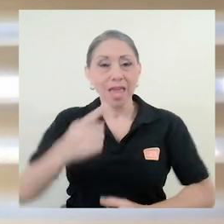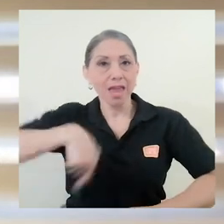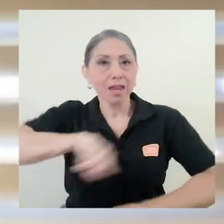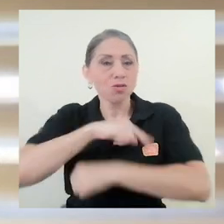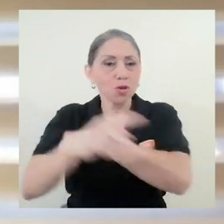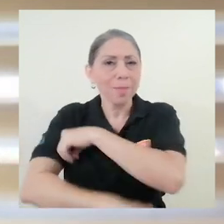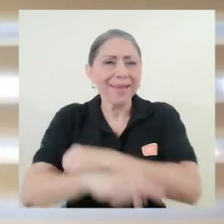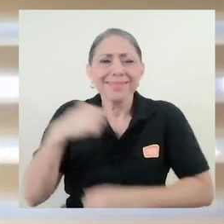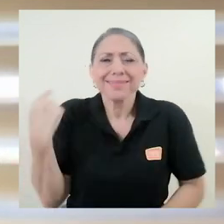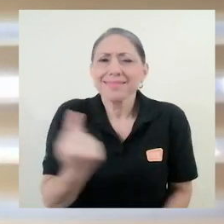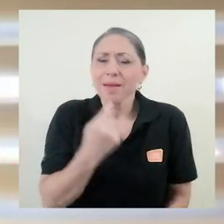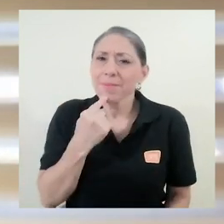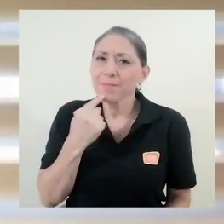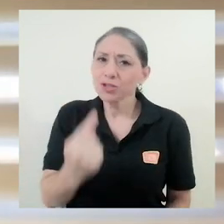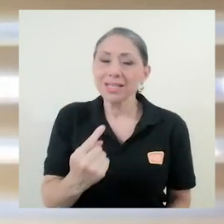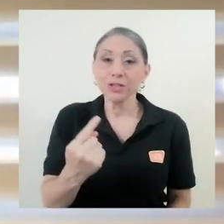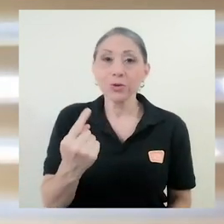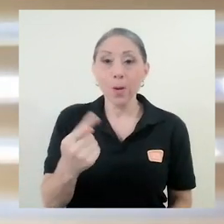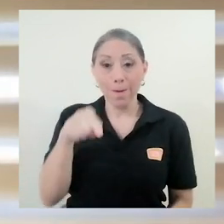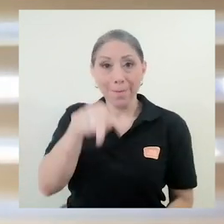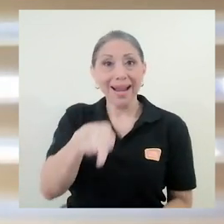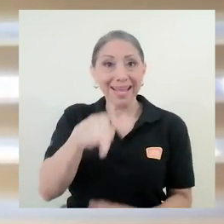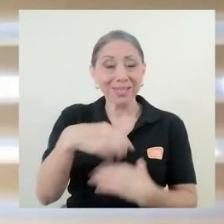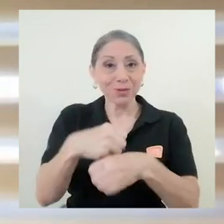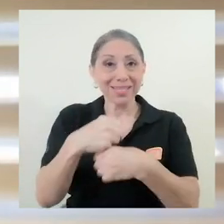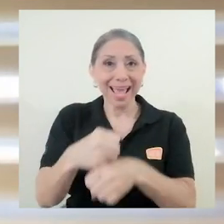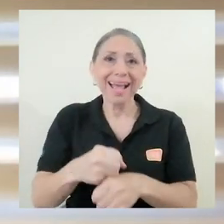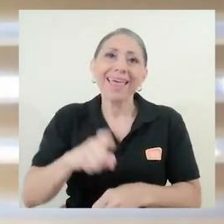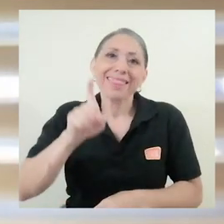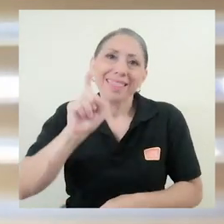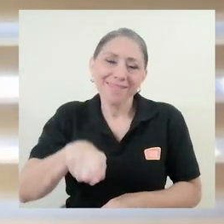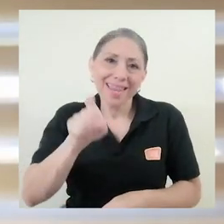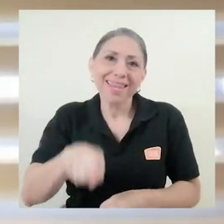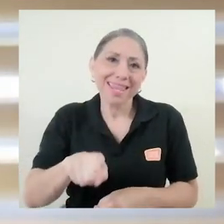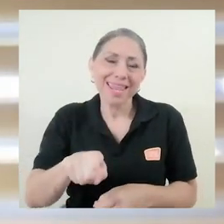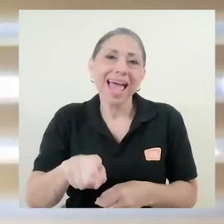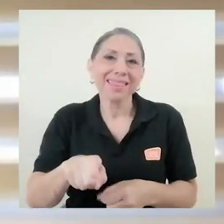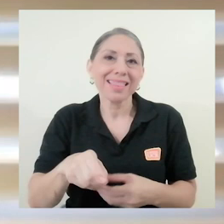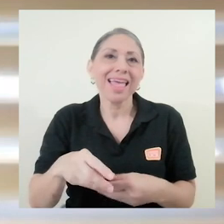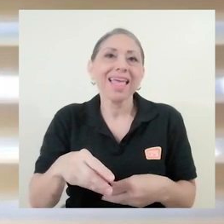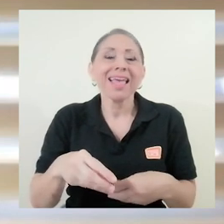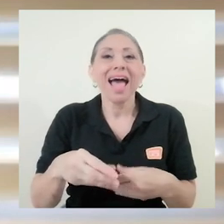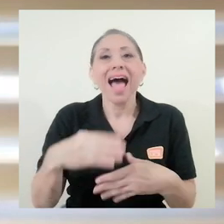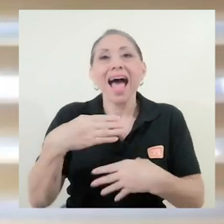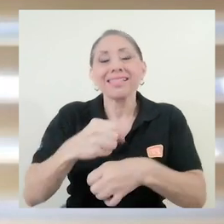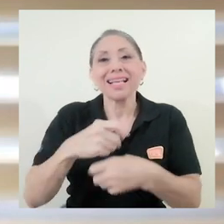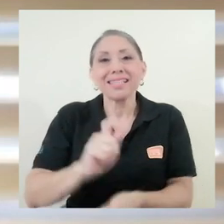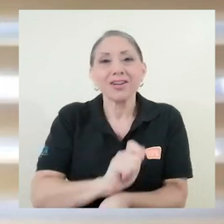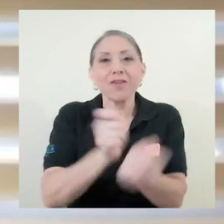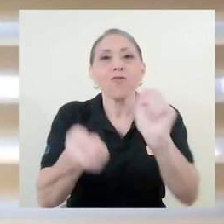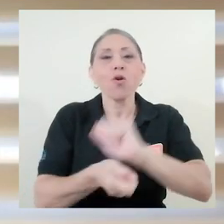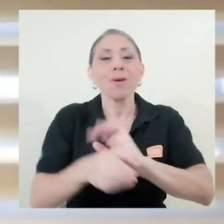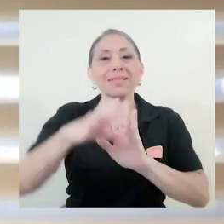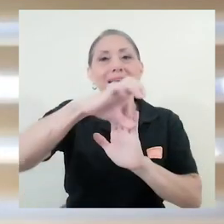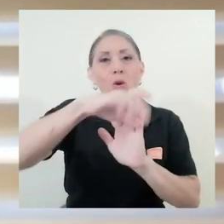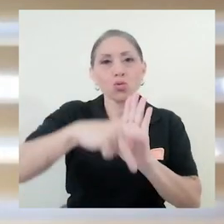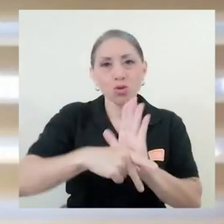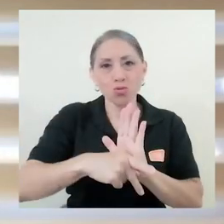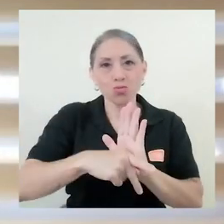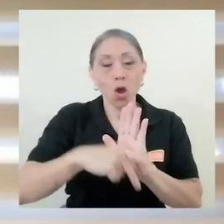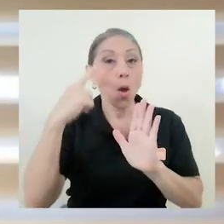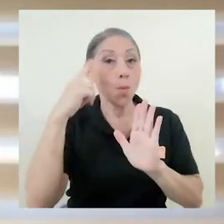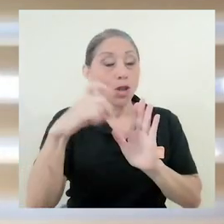En nuestro país siempre hemos dicho que para que esto se lleve a cabo tendrían que darse reformas constitucionales, porque la